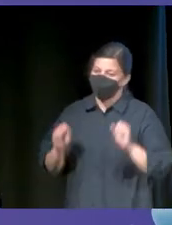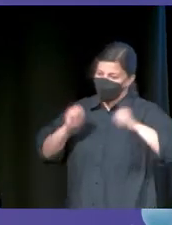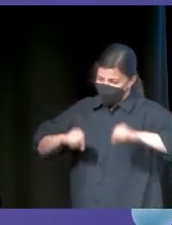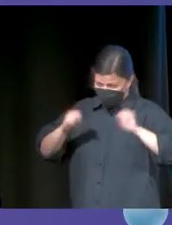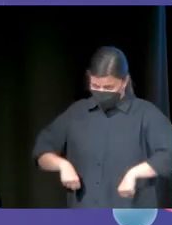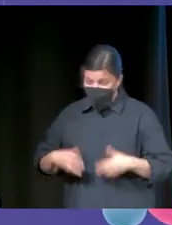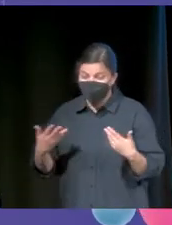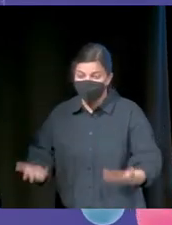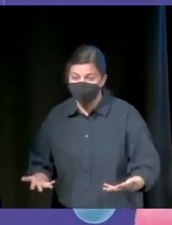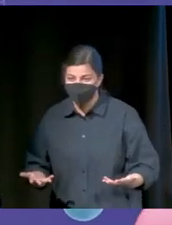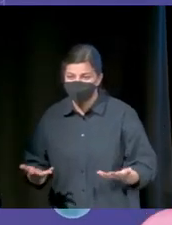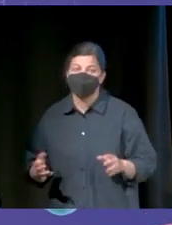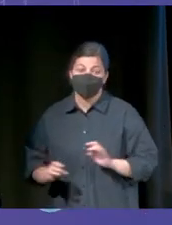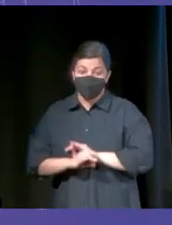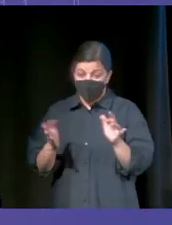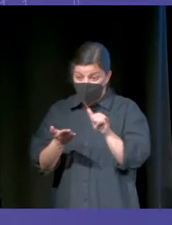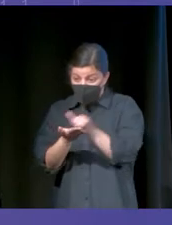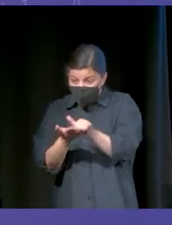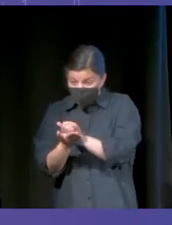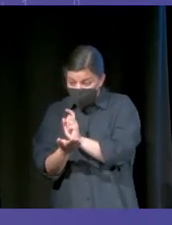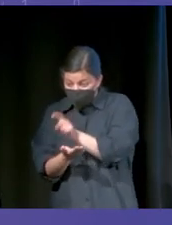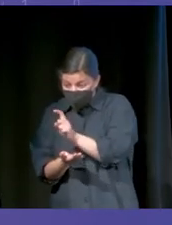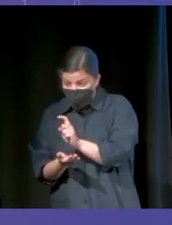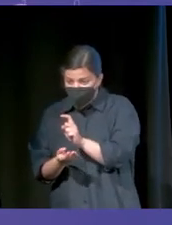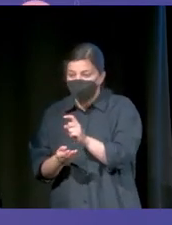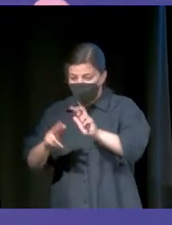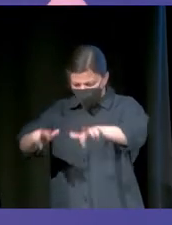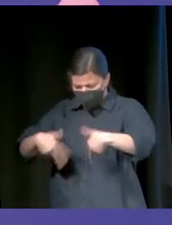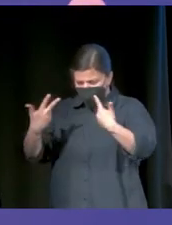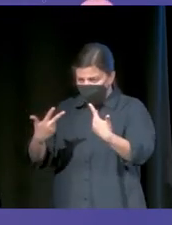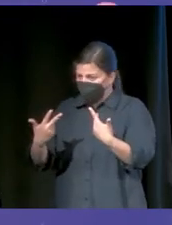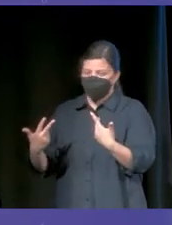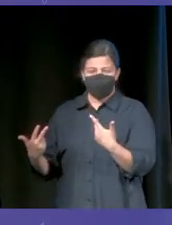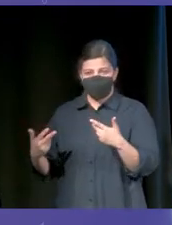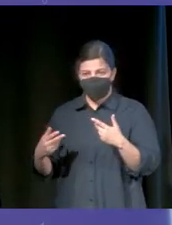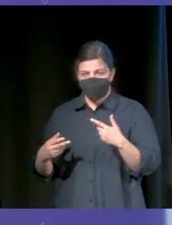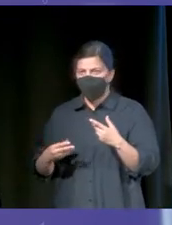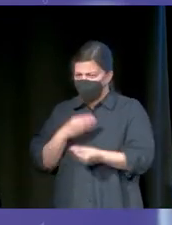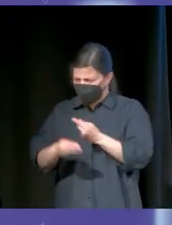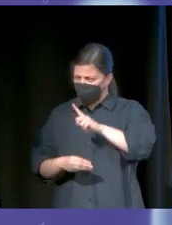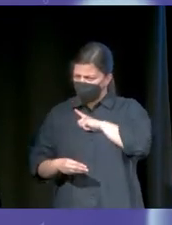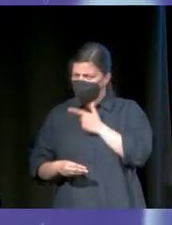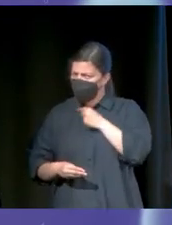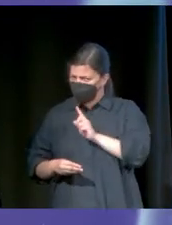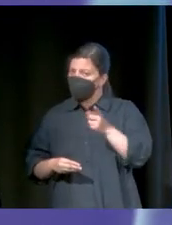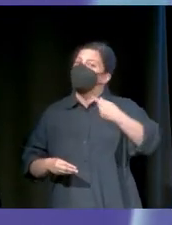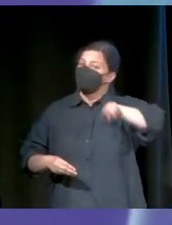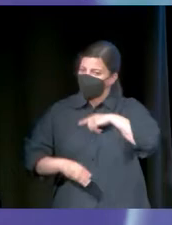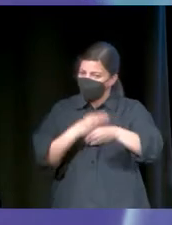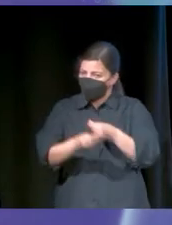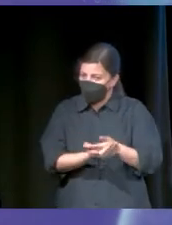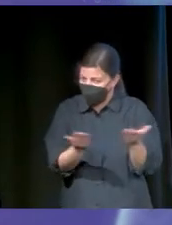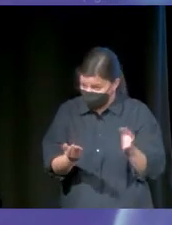vale. Entonces, WhatsApp puso un botón que nos permitía que no nos gusta que usen con nosotros, pero usamos con el resto, ¿verdad?